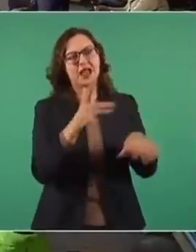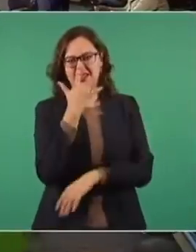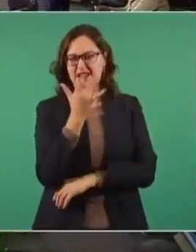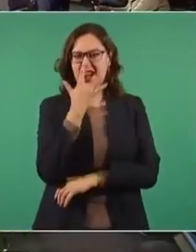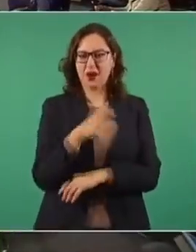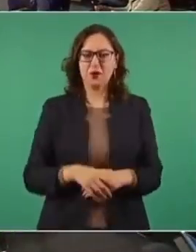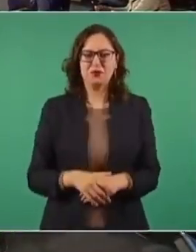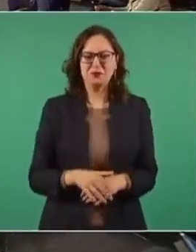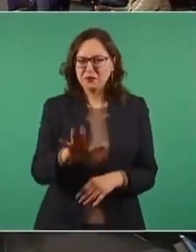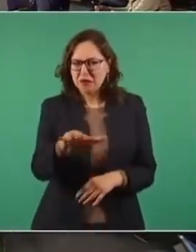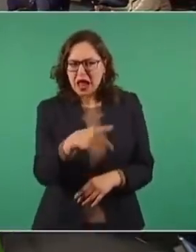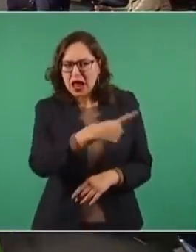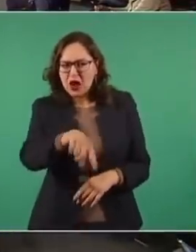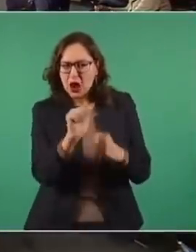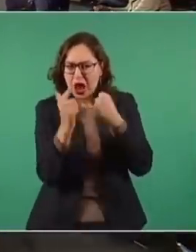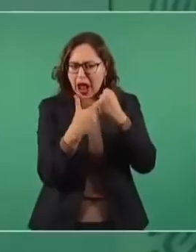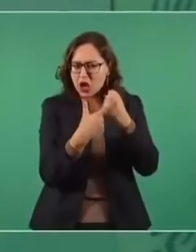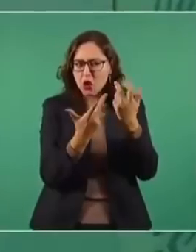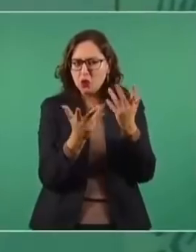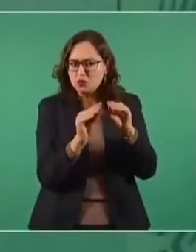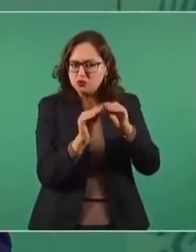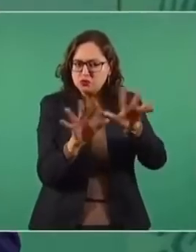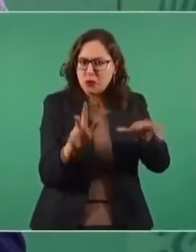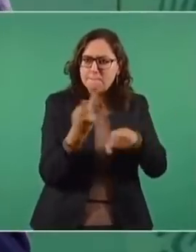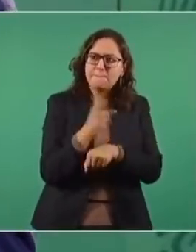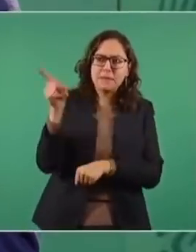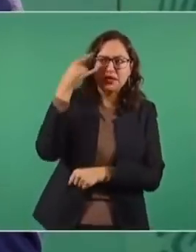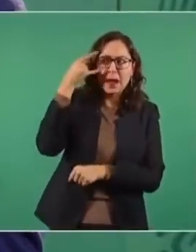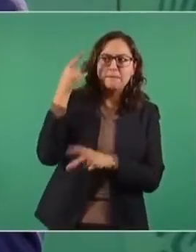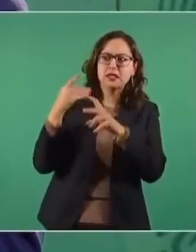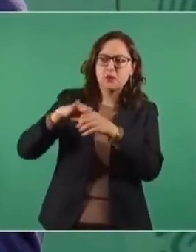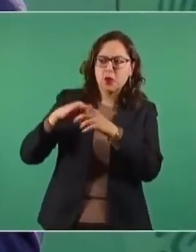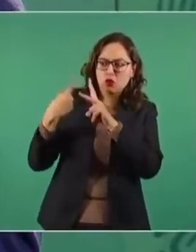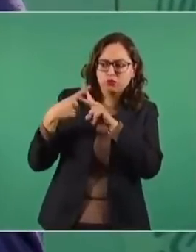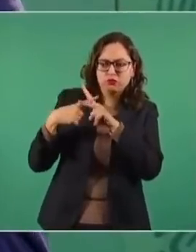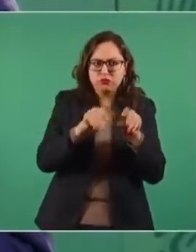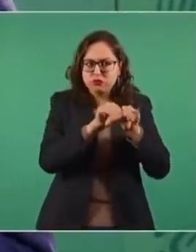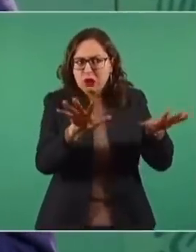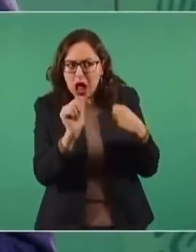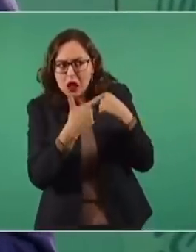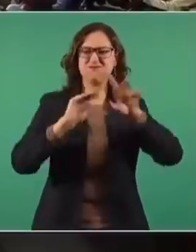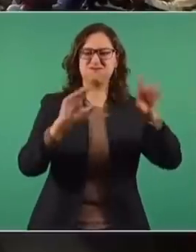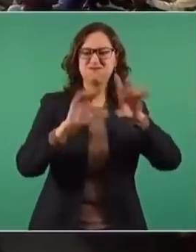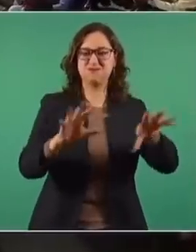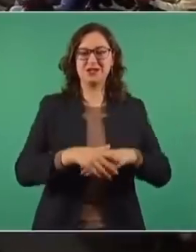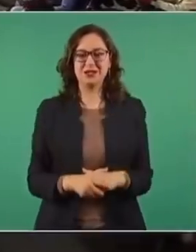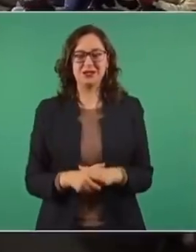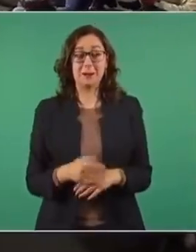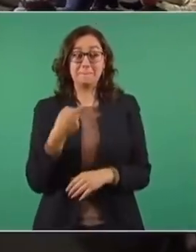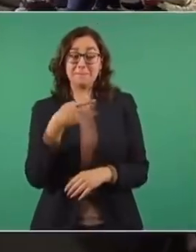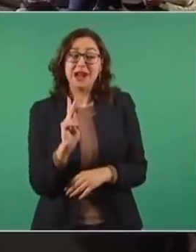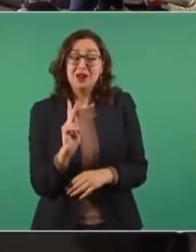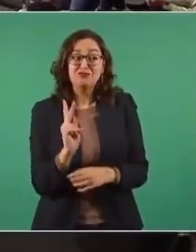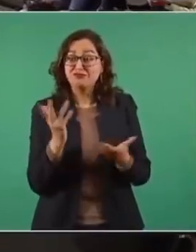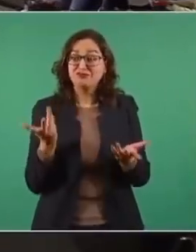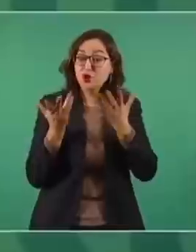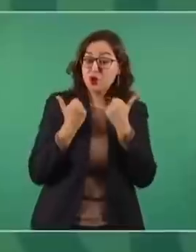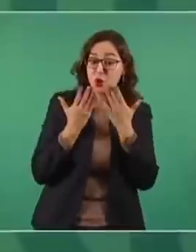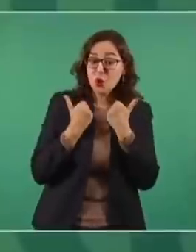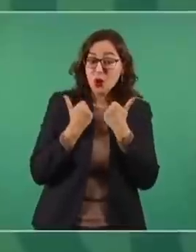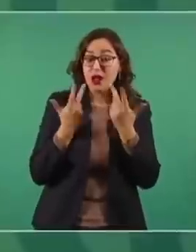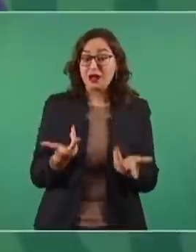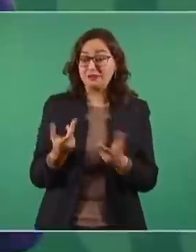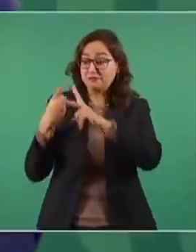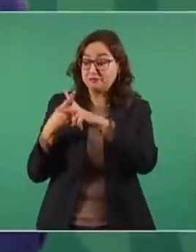¿Han escuchado ustedes algo del recuento que se hizo en Campeche? Muy poquito, ¿verdad? Creo que Laida